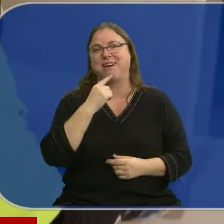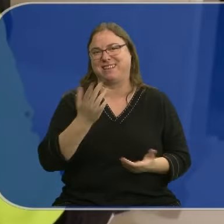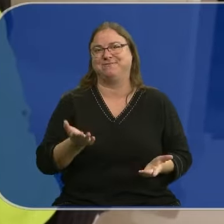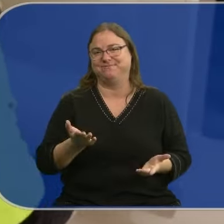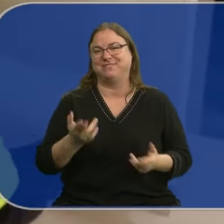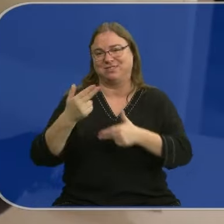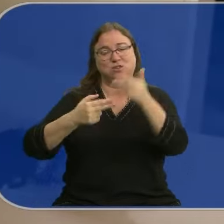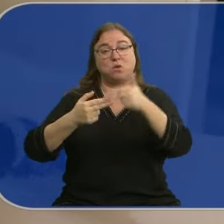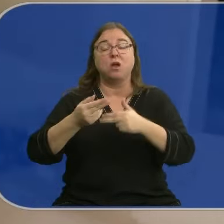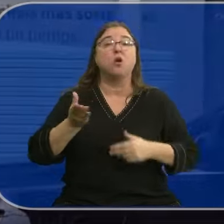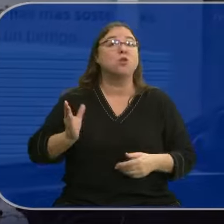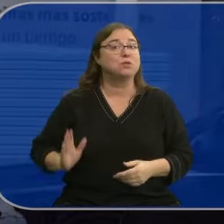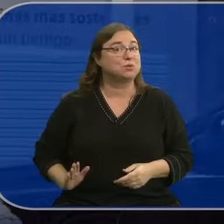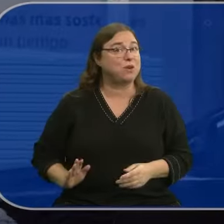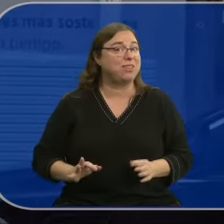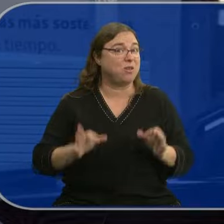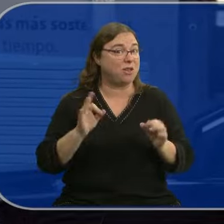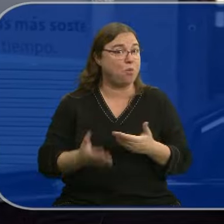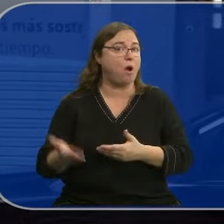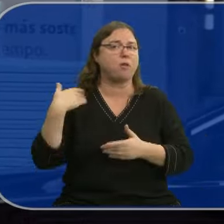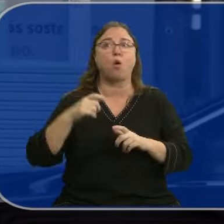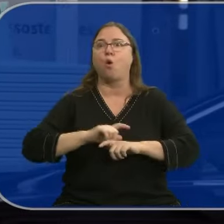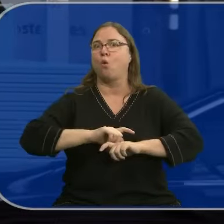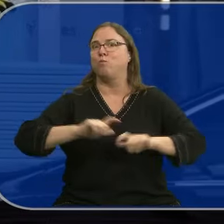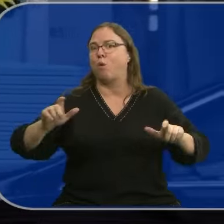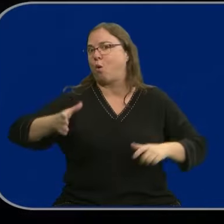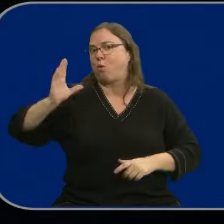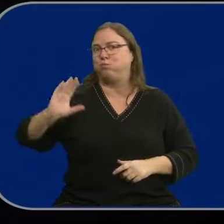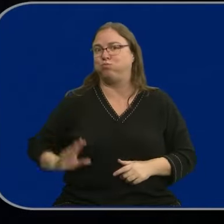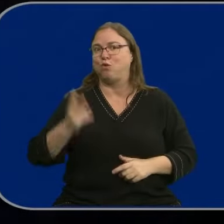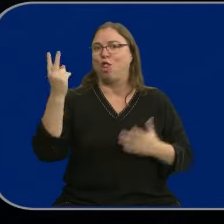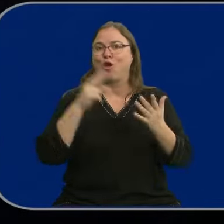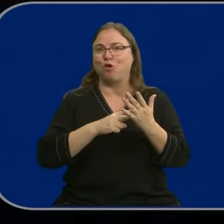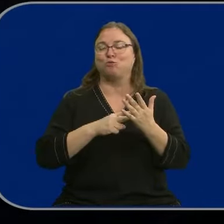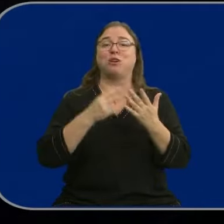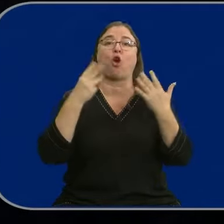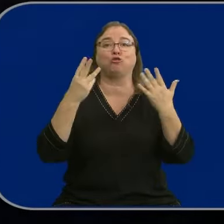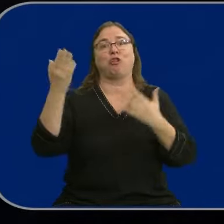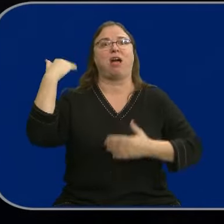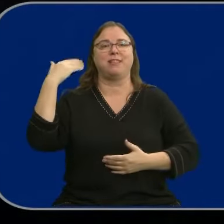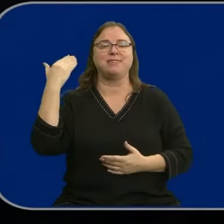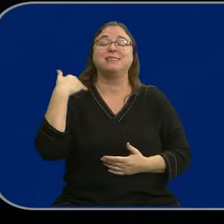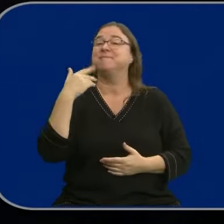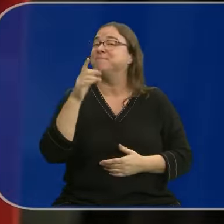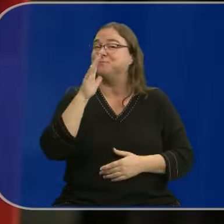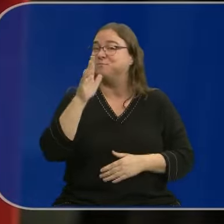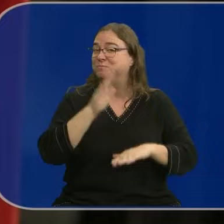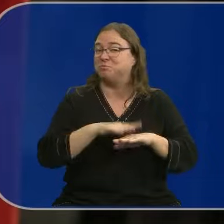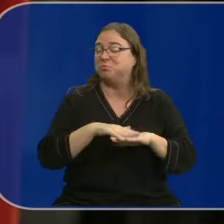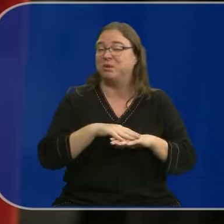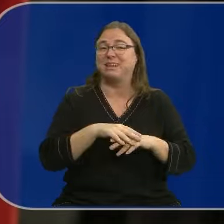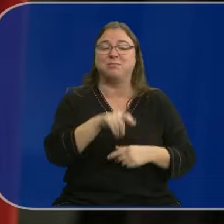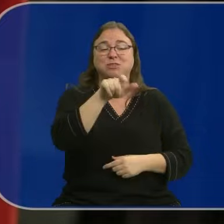Aunque los sueldos no son los mismos que antes del boom inmobiliario de 2008, no es el principal factor por el que los jóvenes